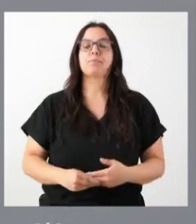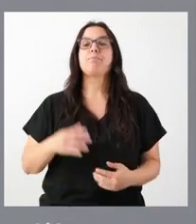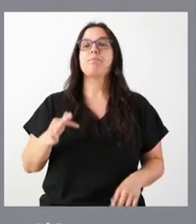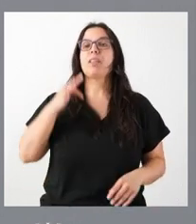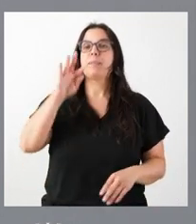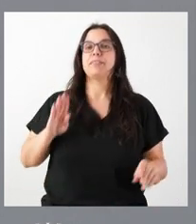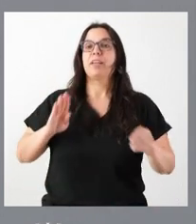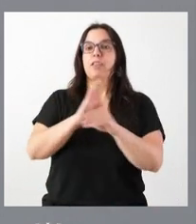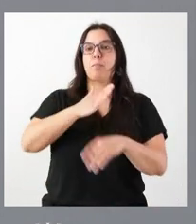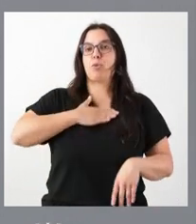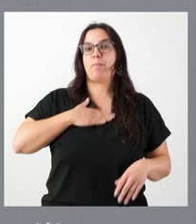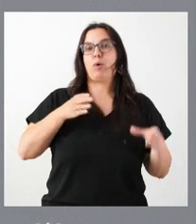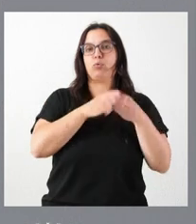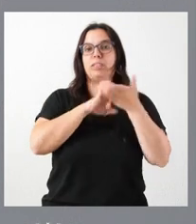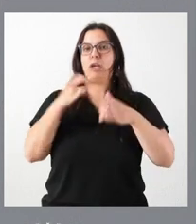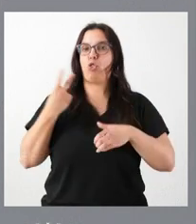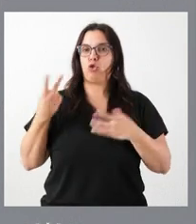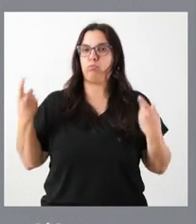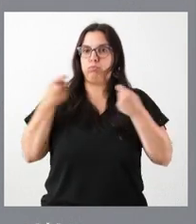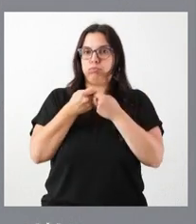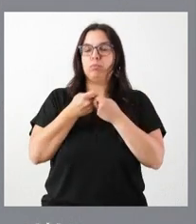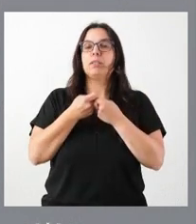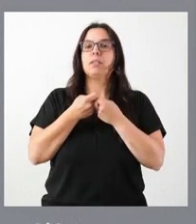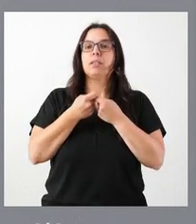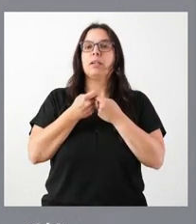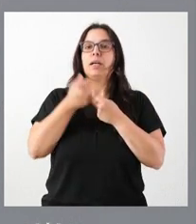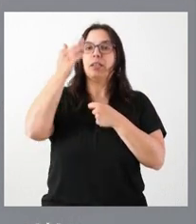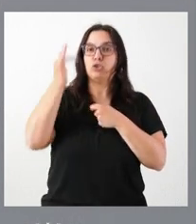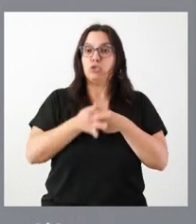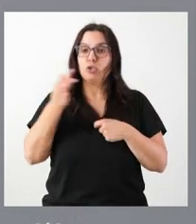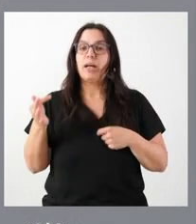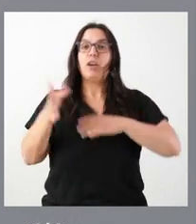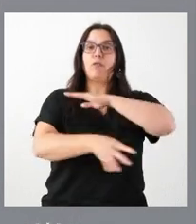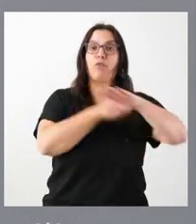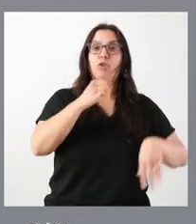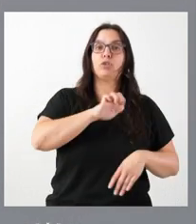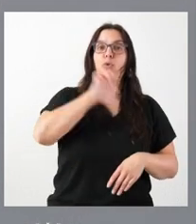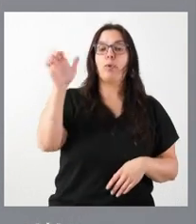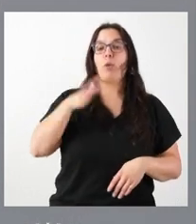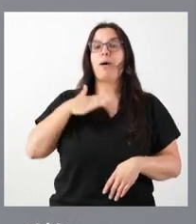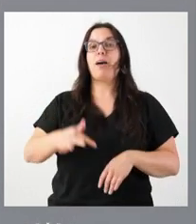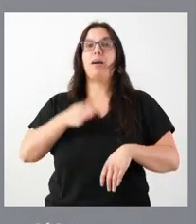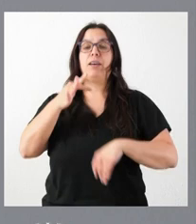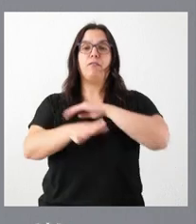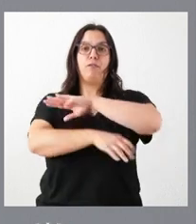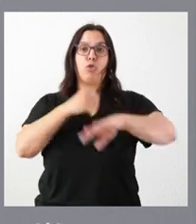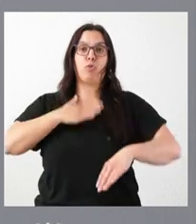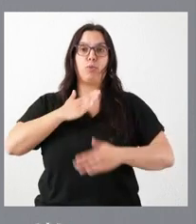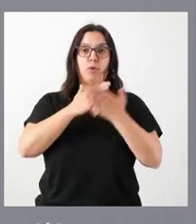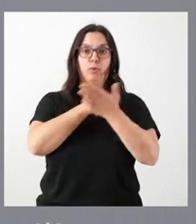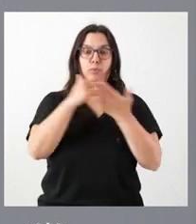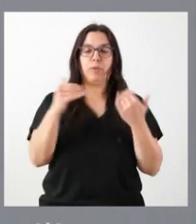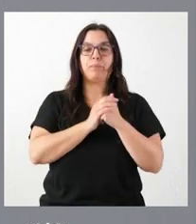financiación de la Junta de Castilla y León, como son esas actuaciones. Sumamos los fondos europeos a los fondos autónomos de la Junta de Castilla y León.